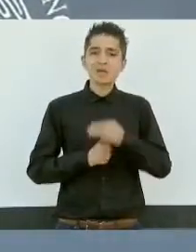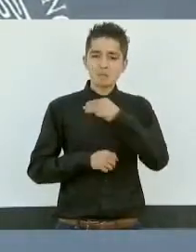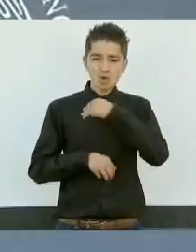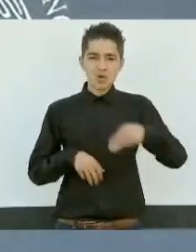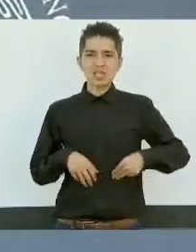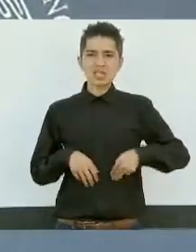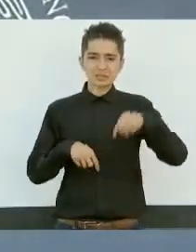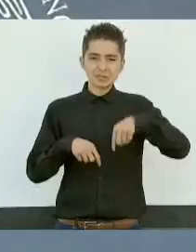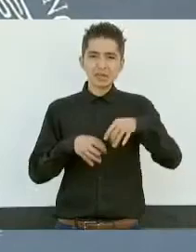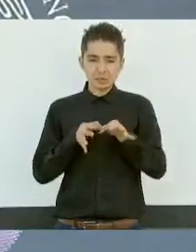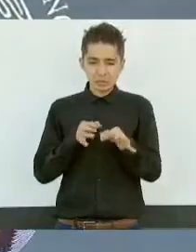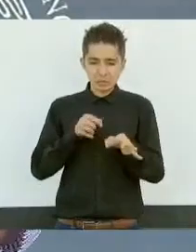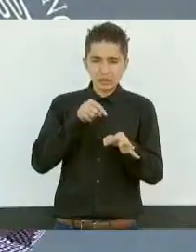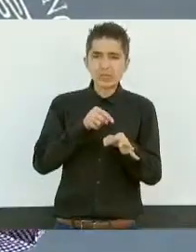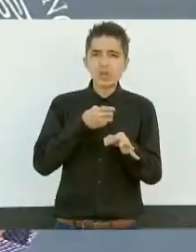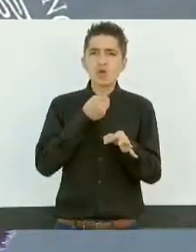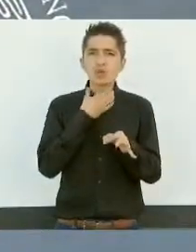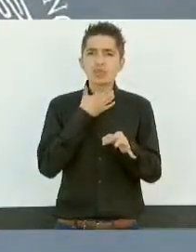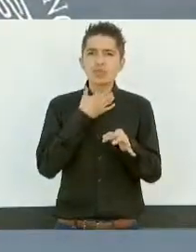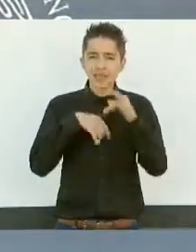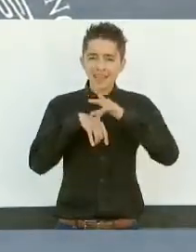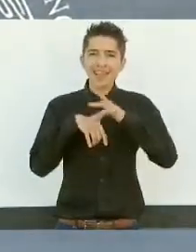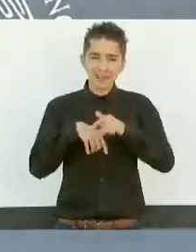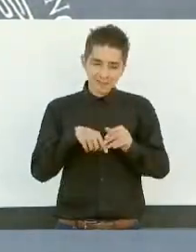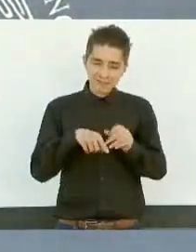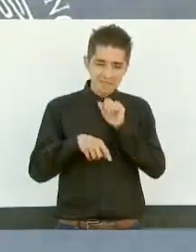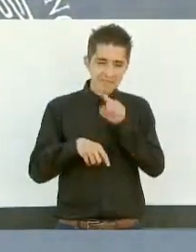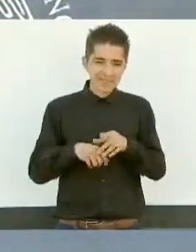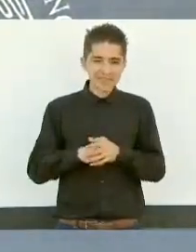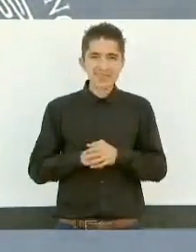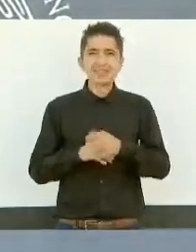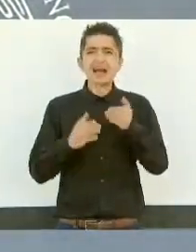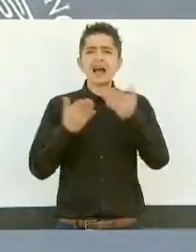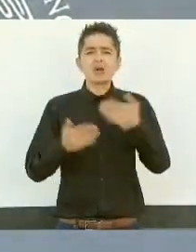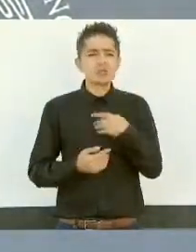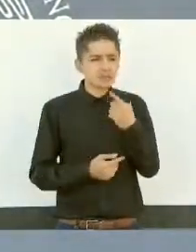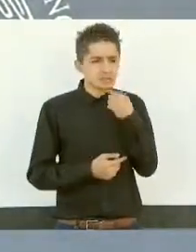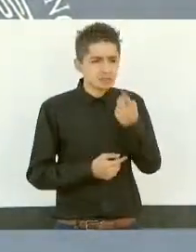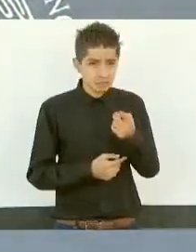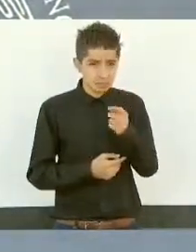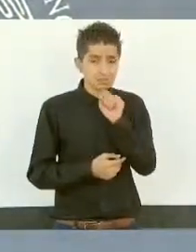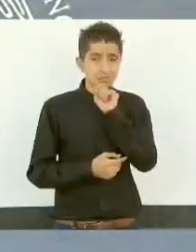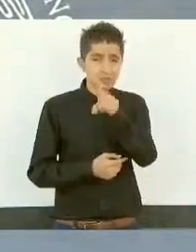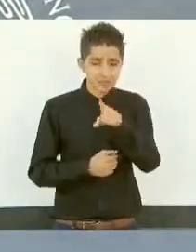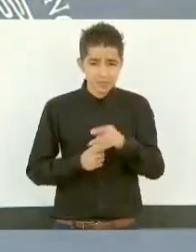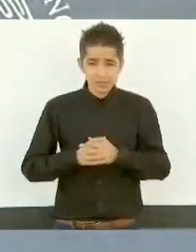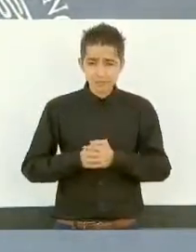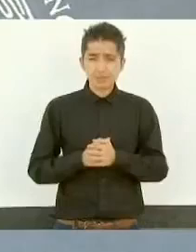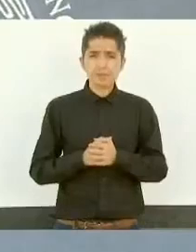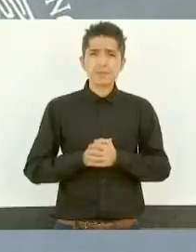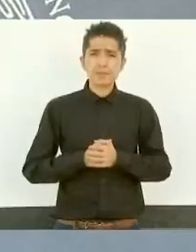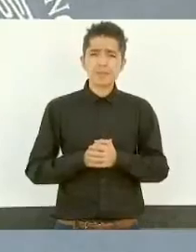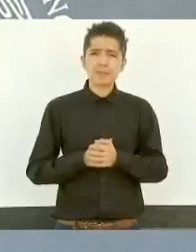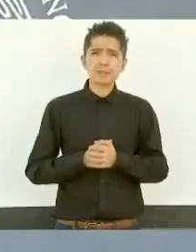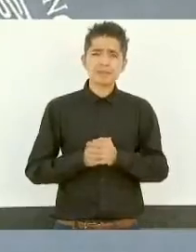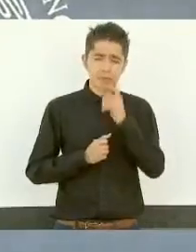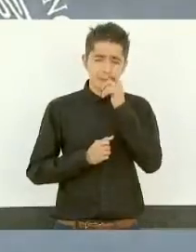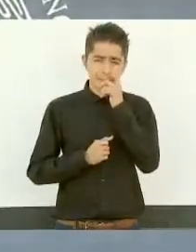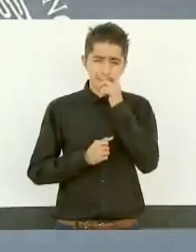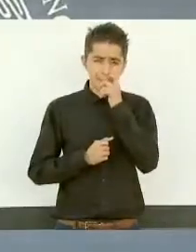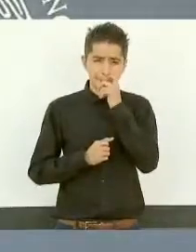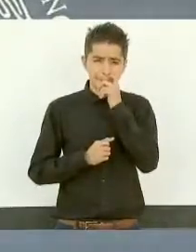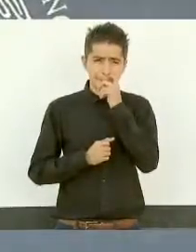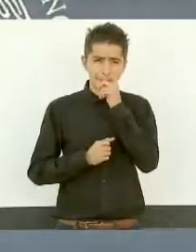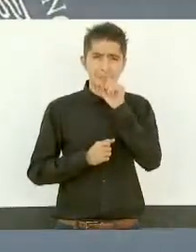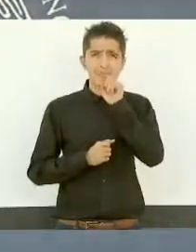específicamente. Y destaco también el dato de